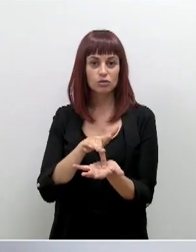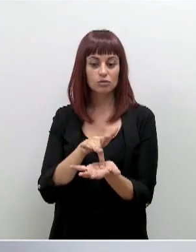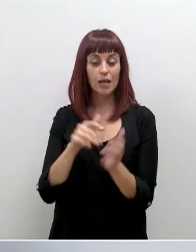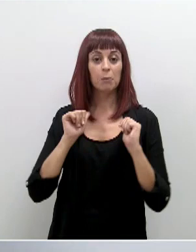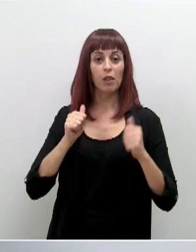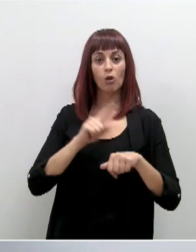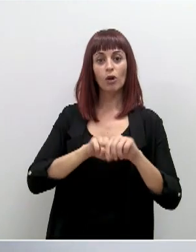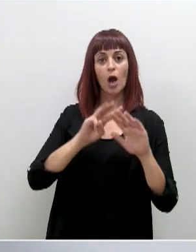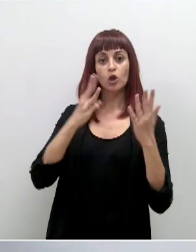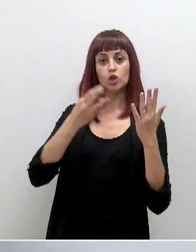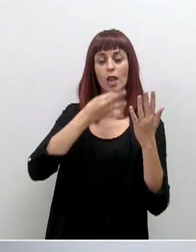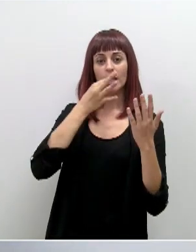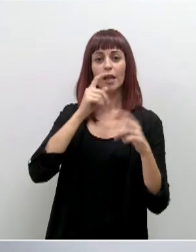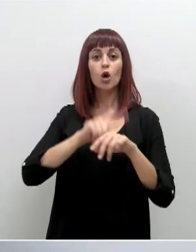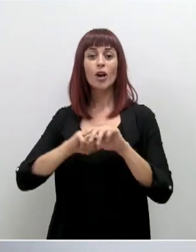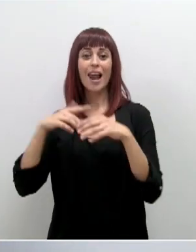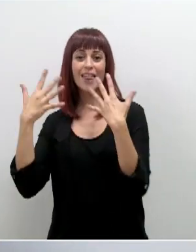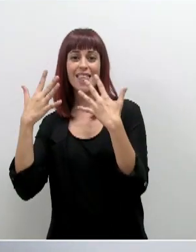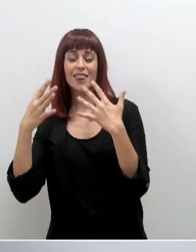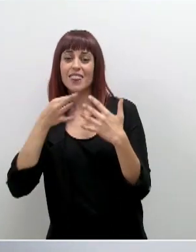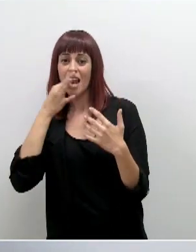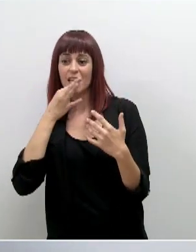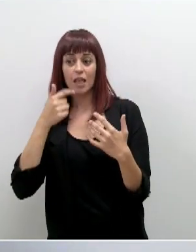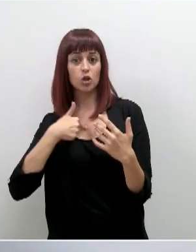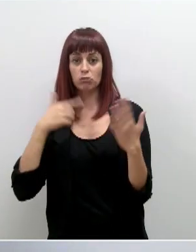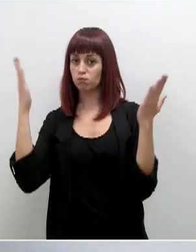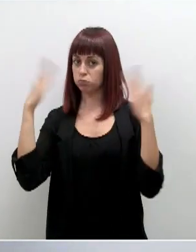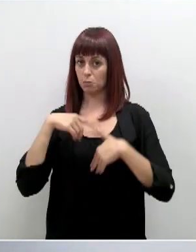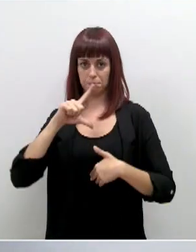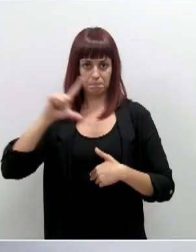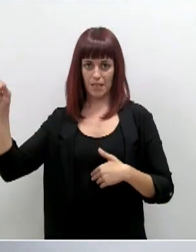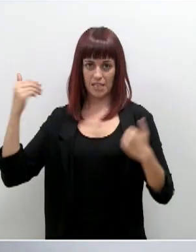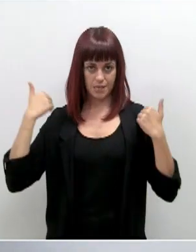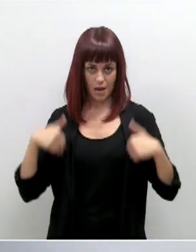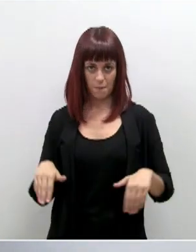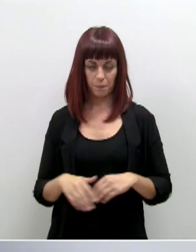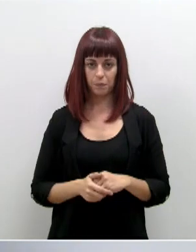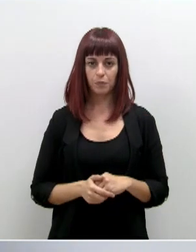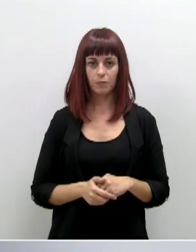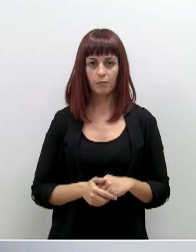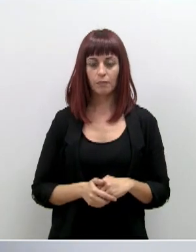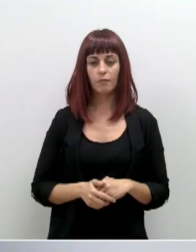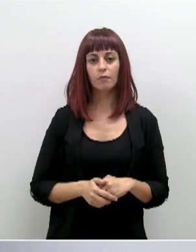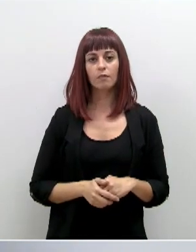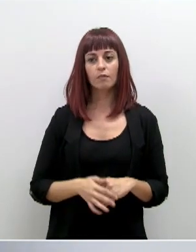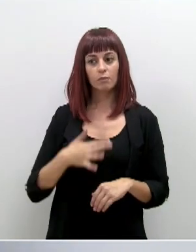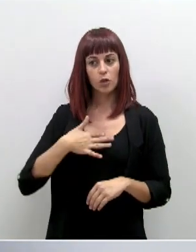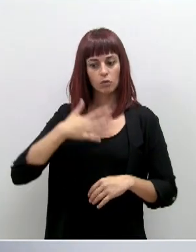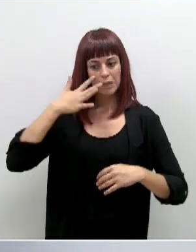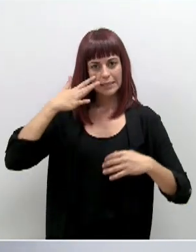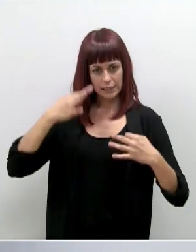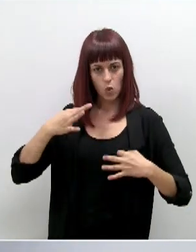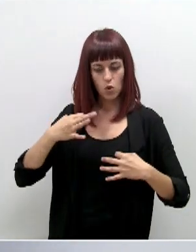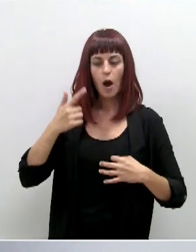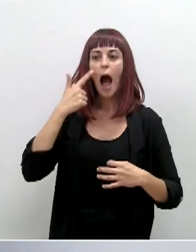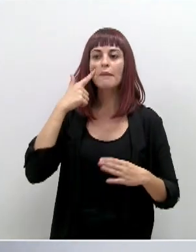empezó a las 8 de la tarde y a las 10 de la noche yo ya no me encontraba en ese local. Me aseguré perfectamente